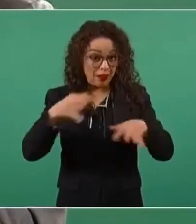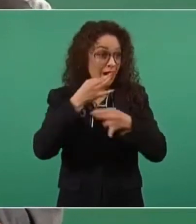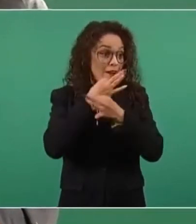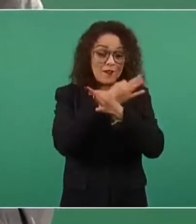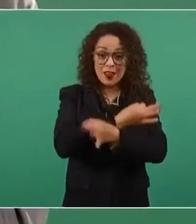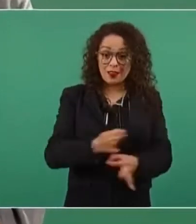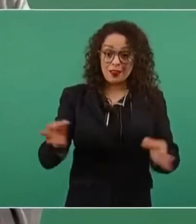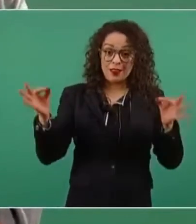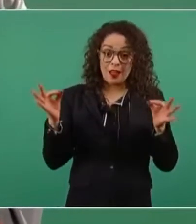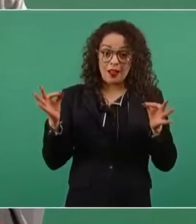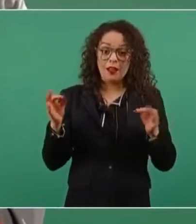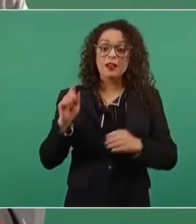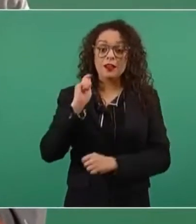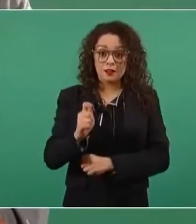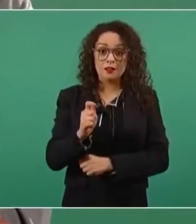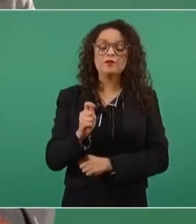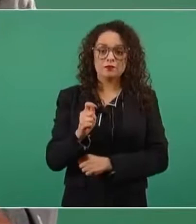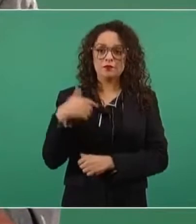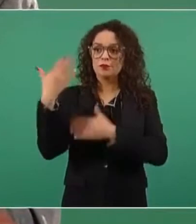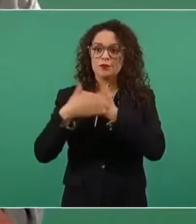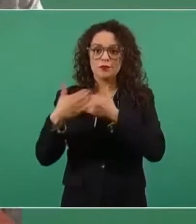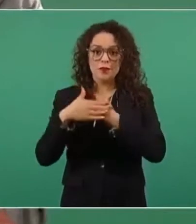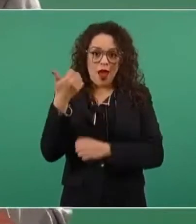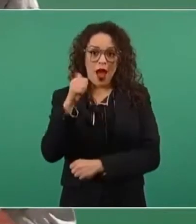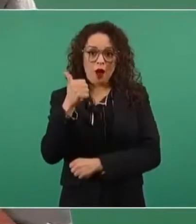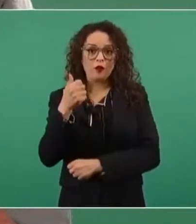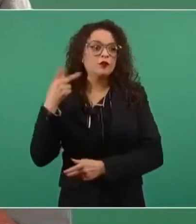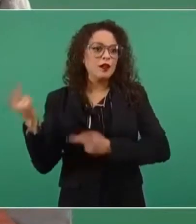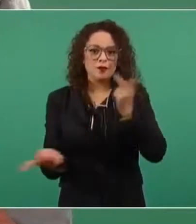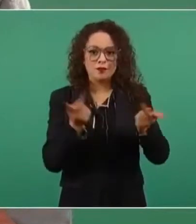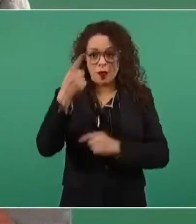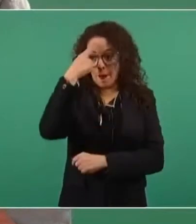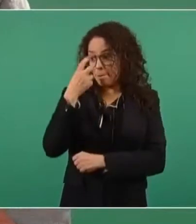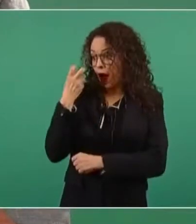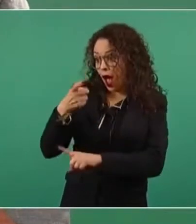de que va haber una consulta con estos propósitos.